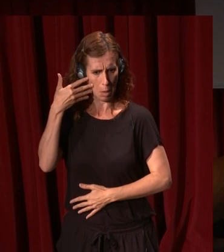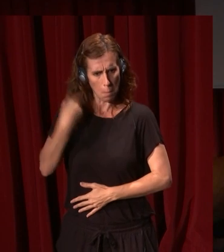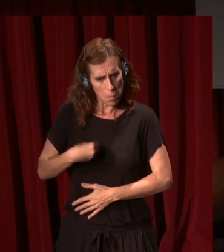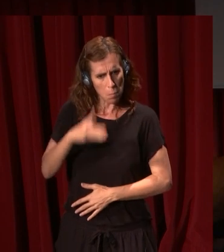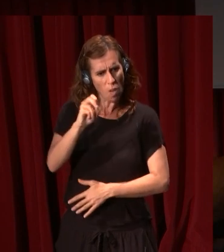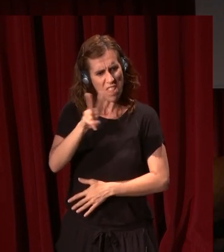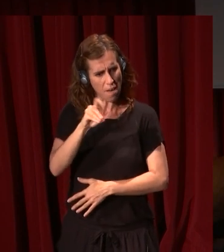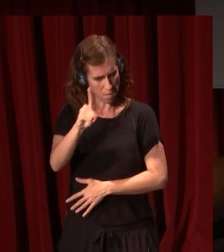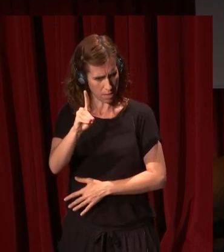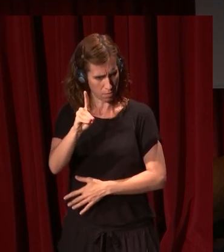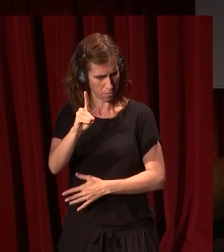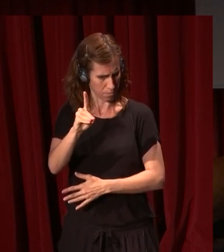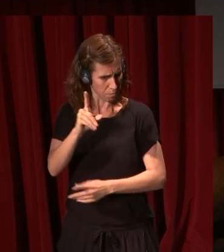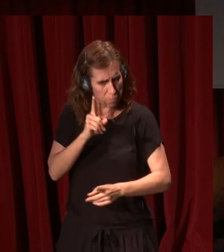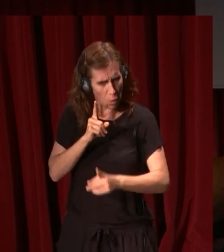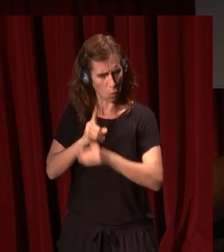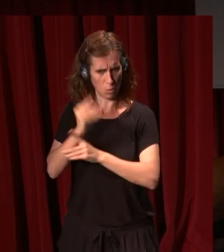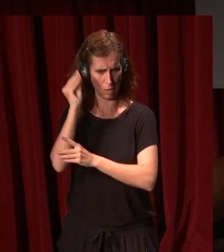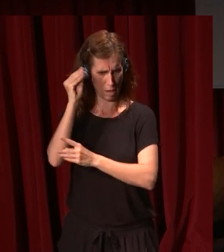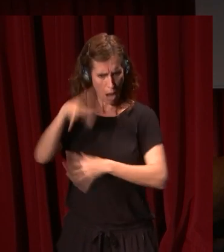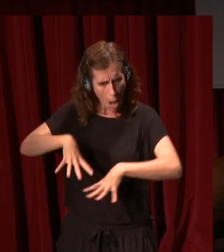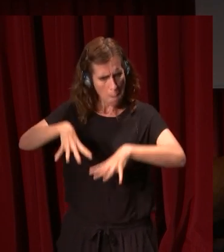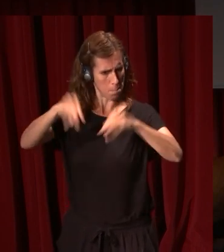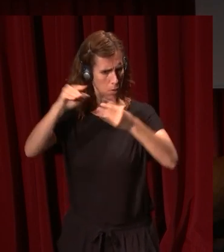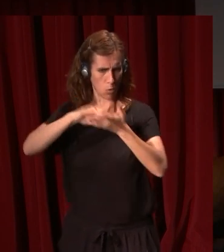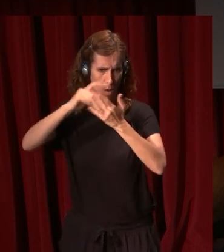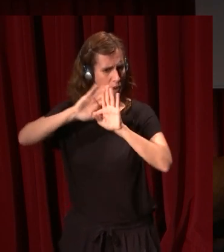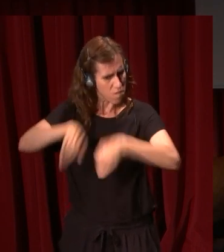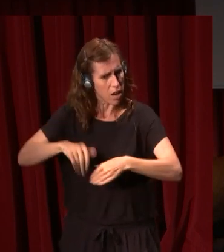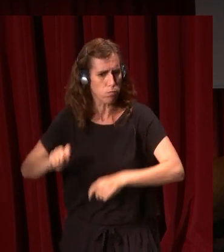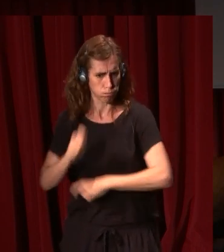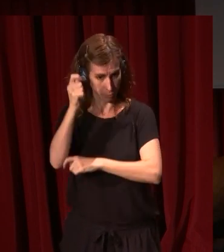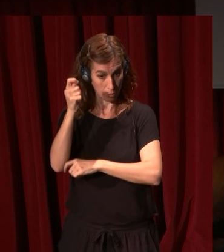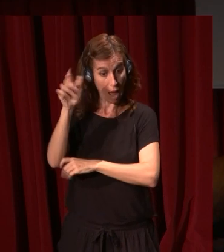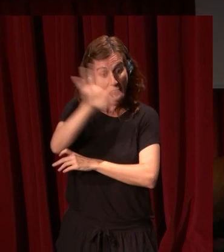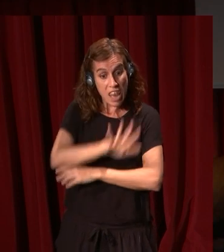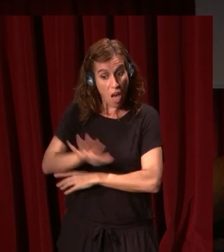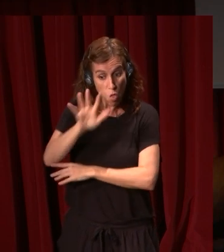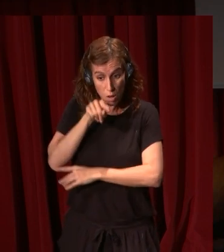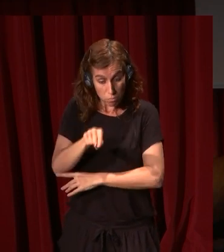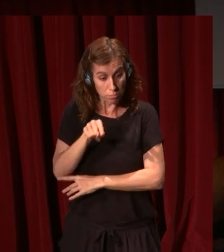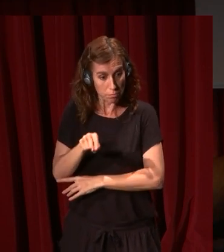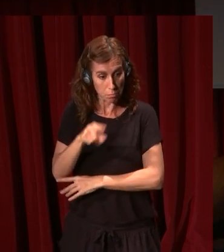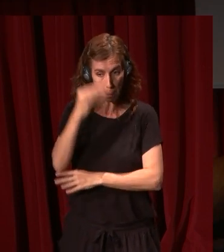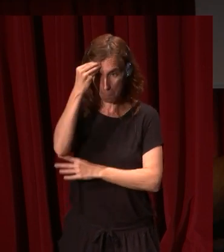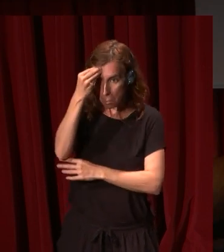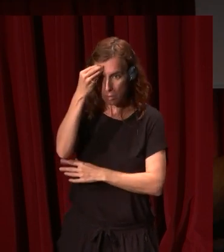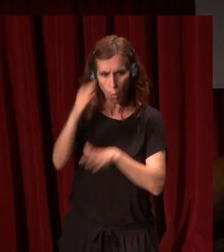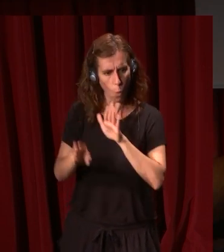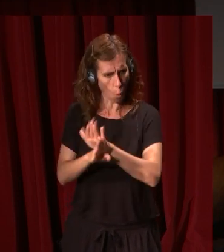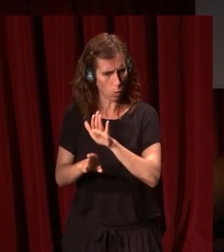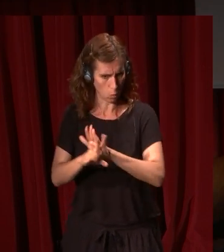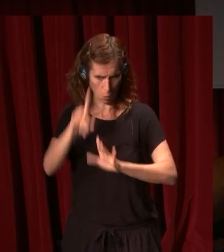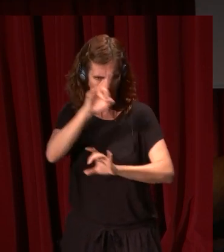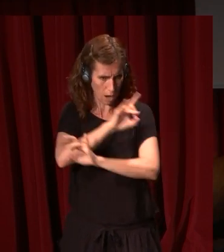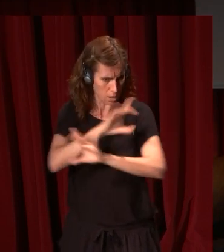enfrentado al gran imperio geopolítico de la época y que ha triunfado. Este nacionalismo, yo creo que sigue claramente